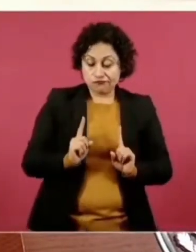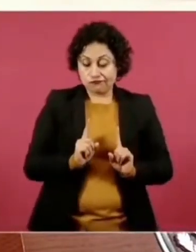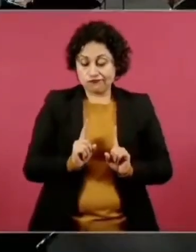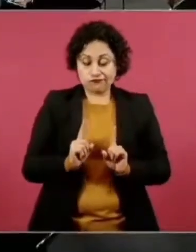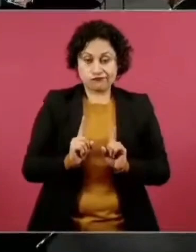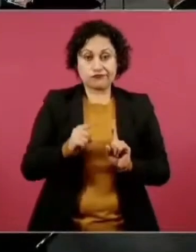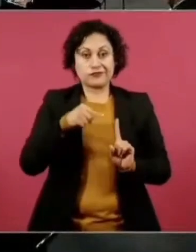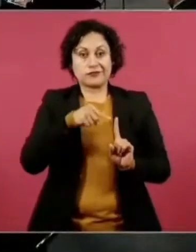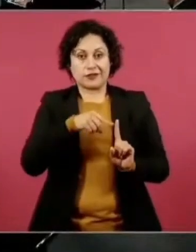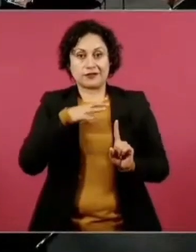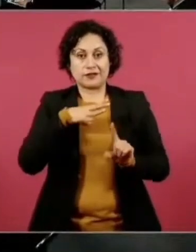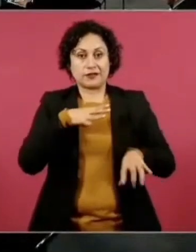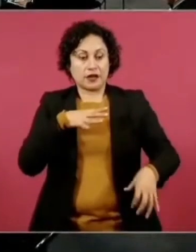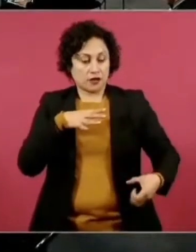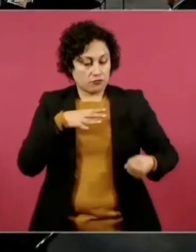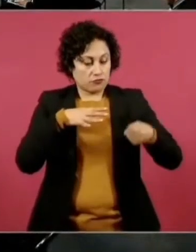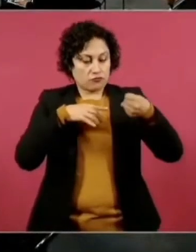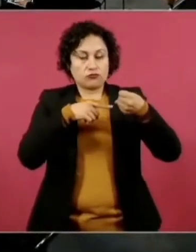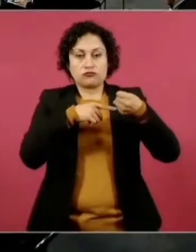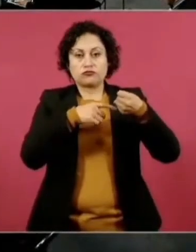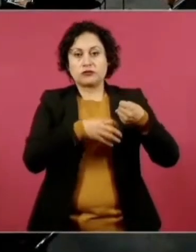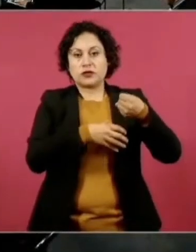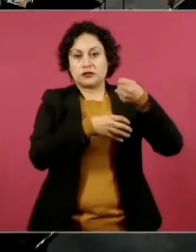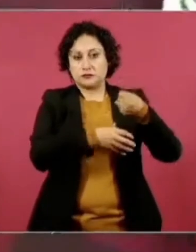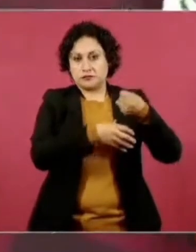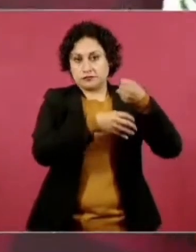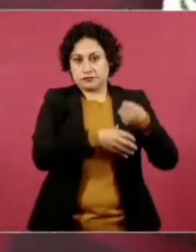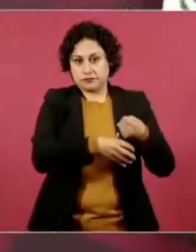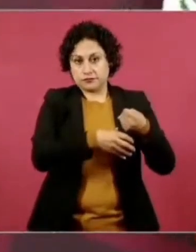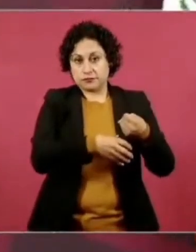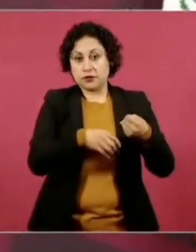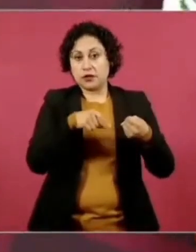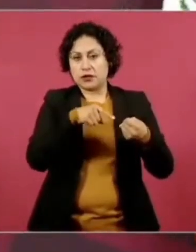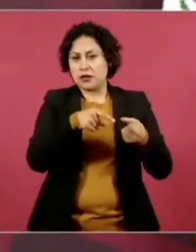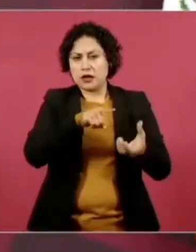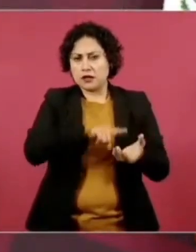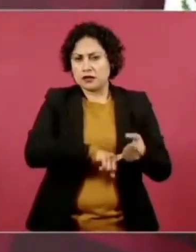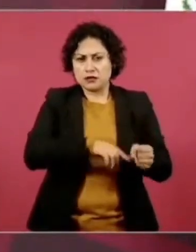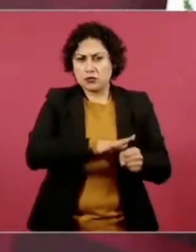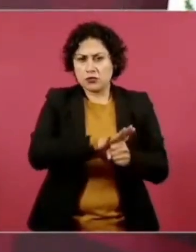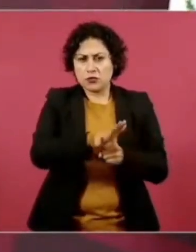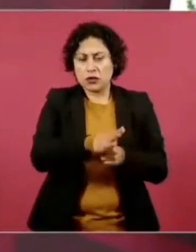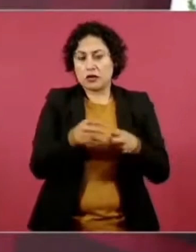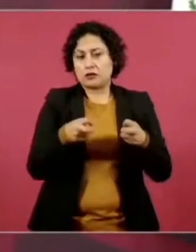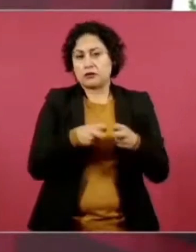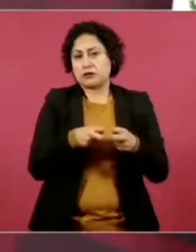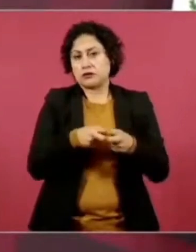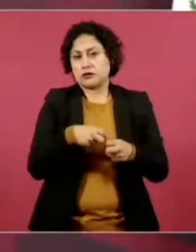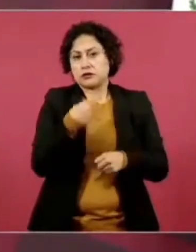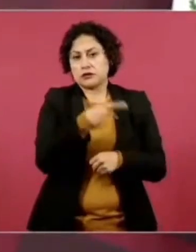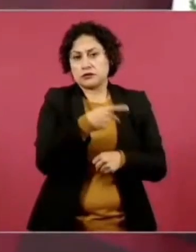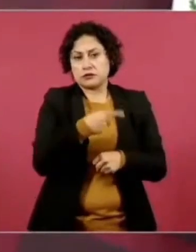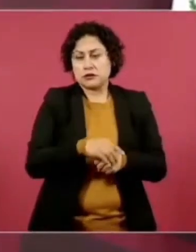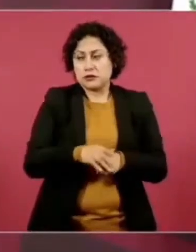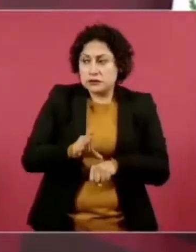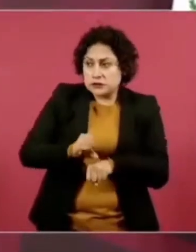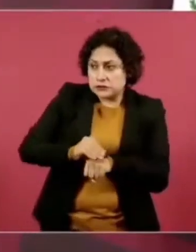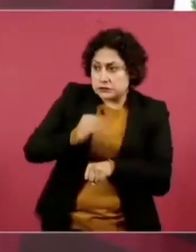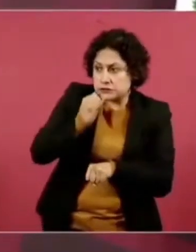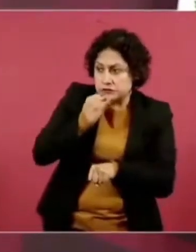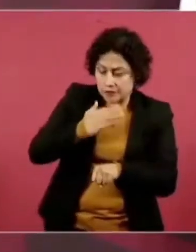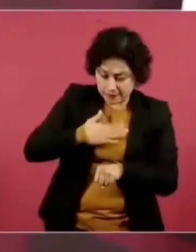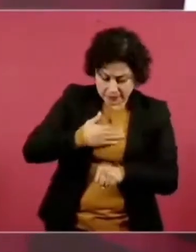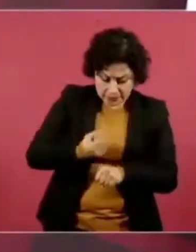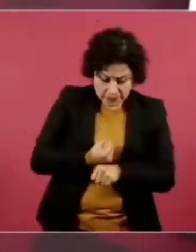esta es de plástico, y ahí traía sus tenis, me permite, dice que me voy a cambiar mis zapatos.